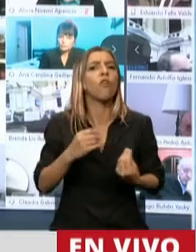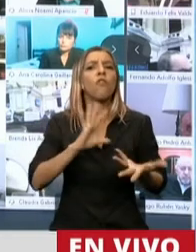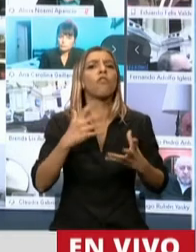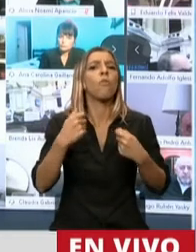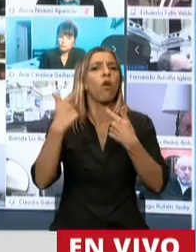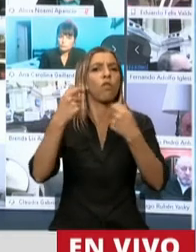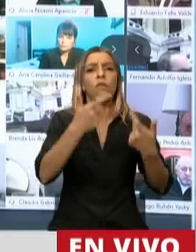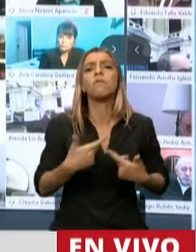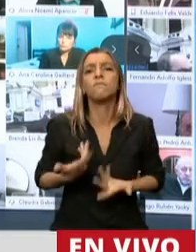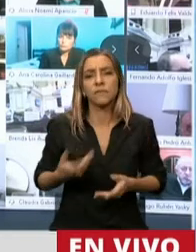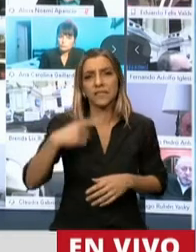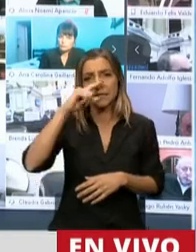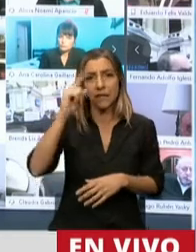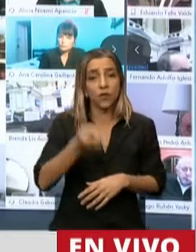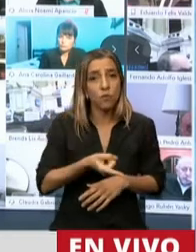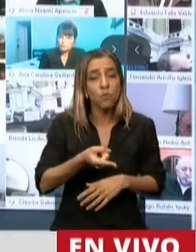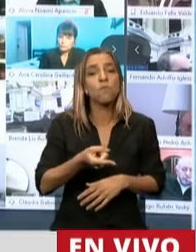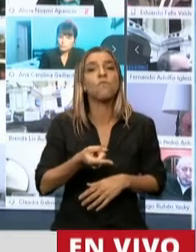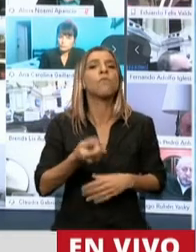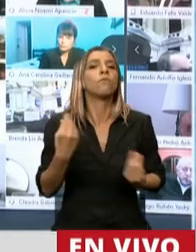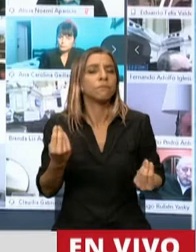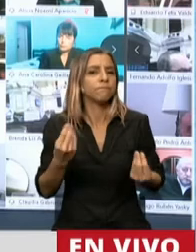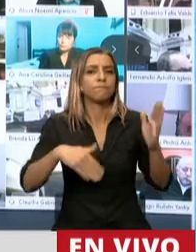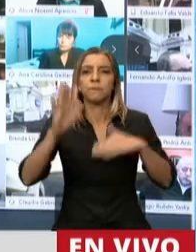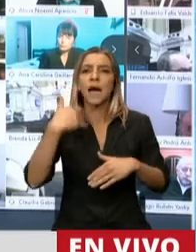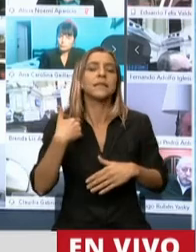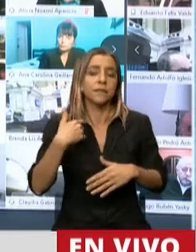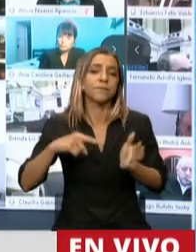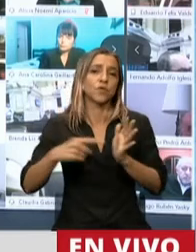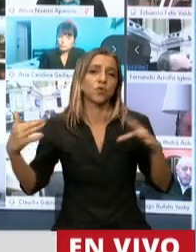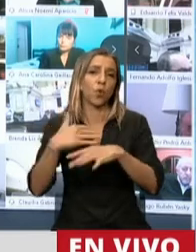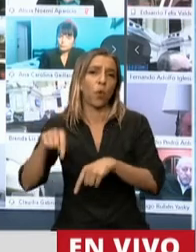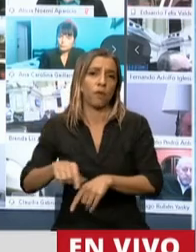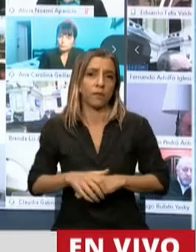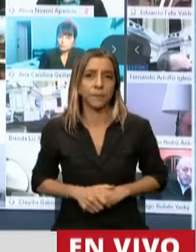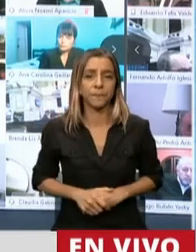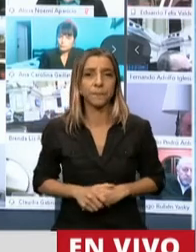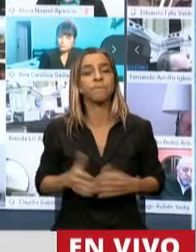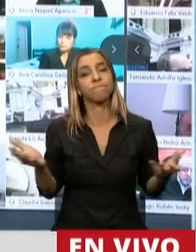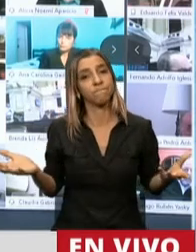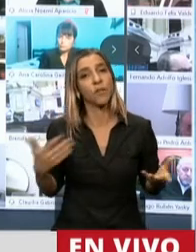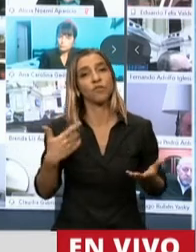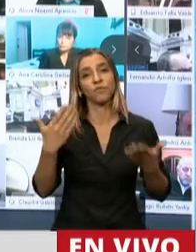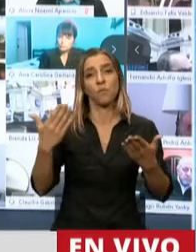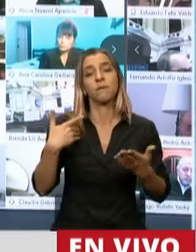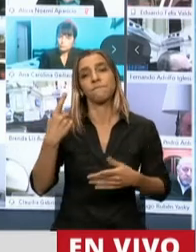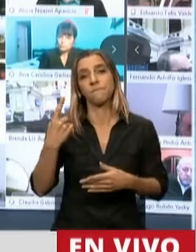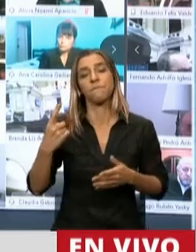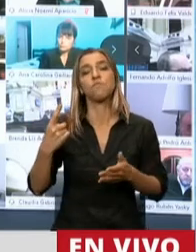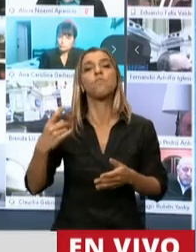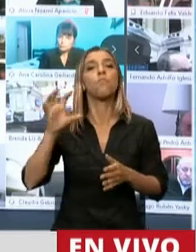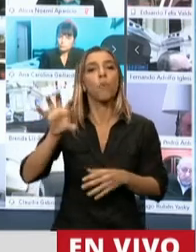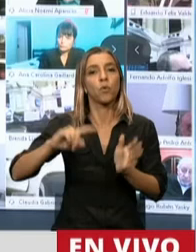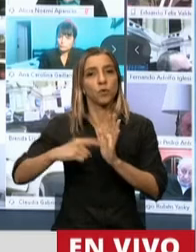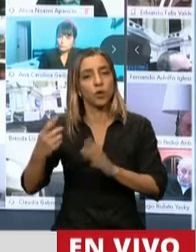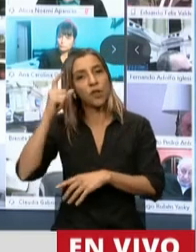beneficio, el 71% está ubicado en la Ciudad Autónoma de Buenos Aires. Fíjense, Provincia de Buenos Aires 10